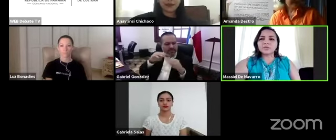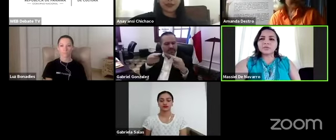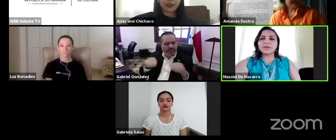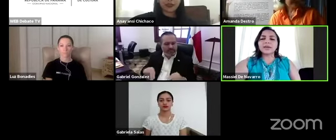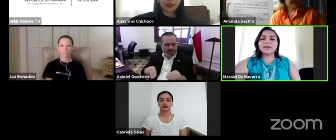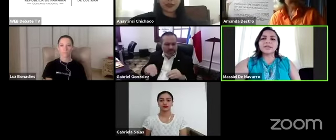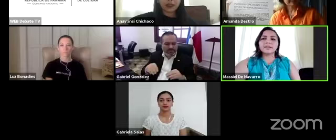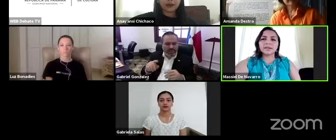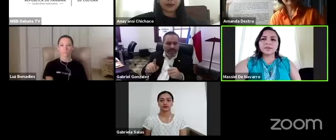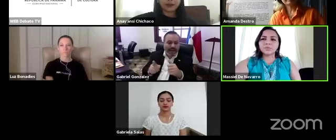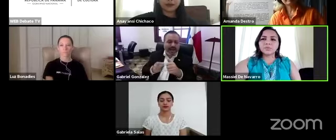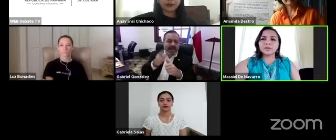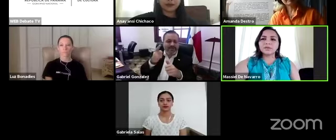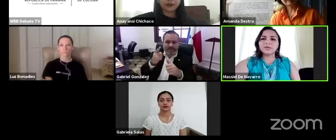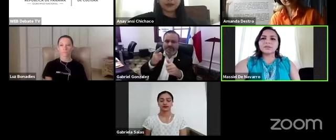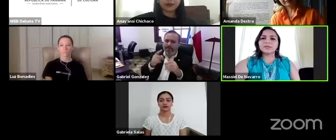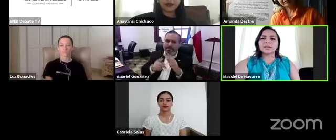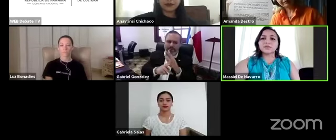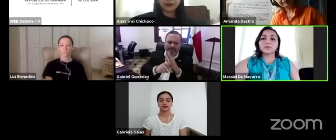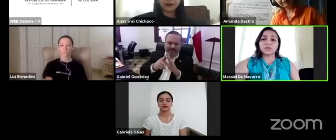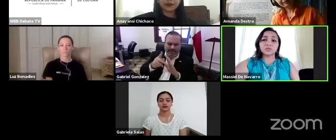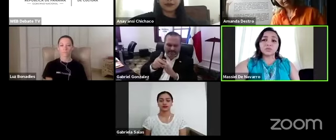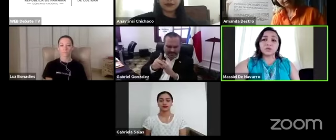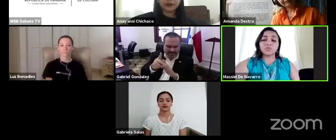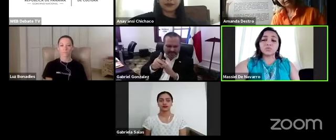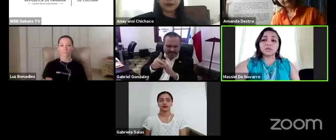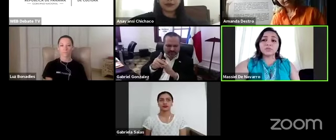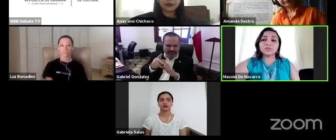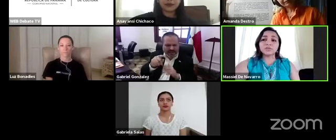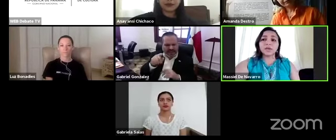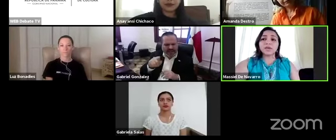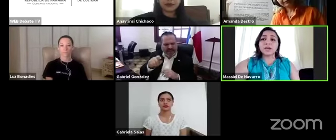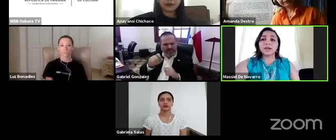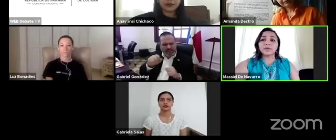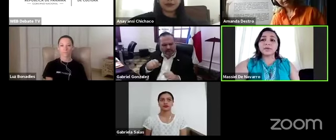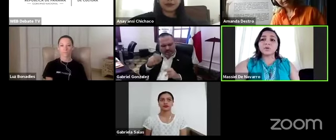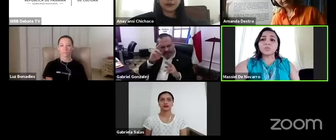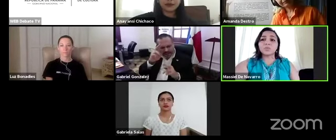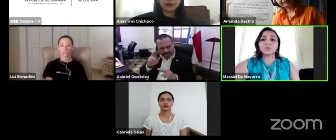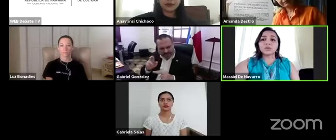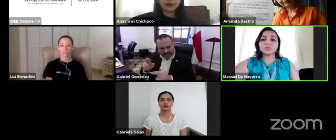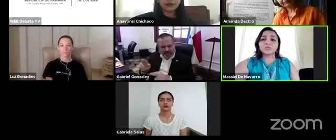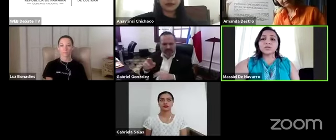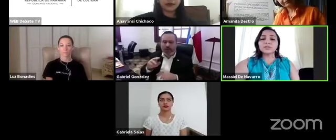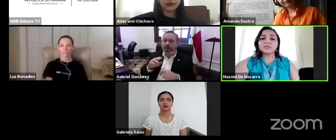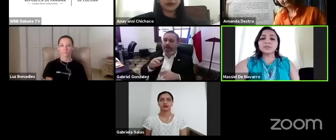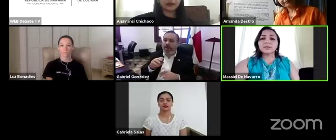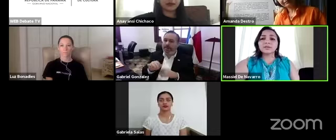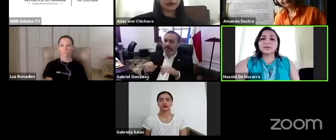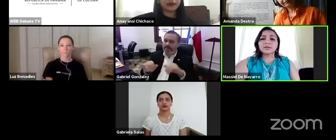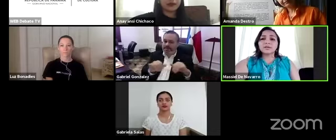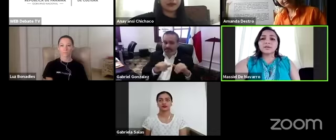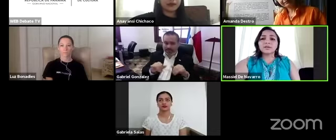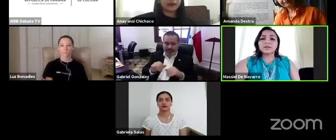vida cotidiana del diario vivir tanto dentro de los museos y a la vez con proyecciones